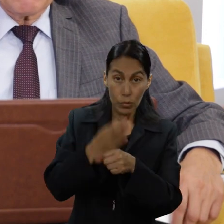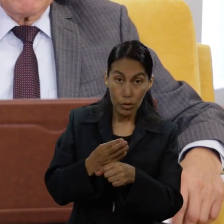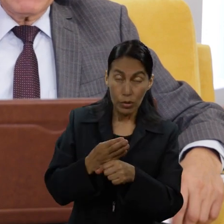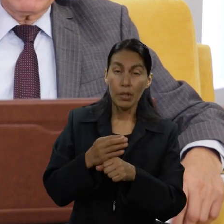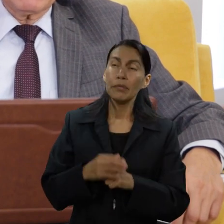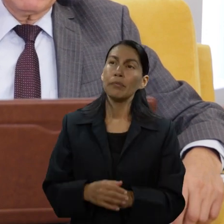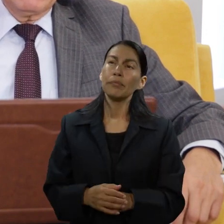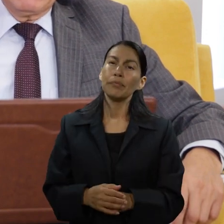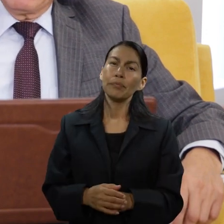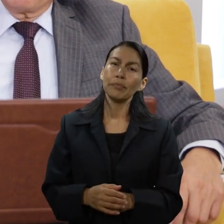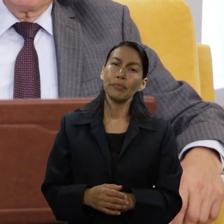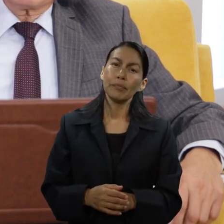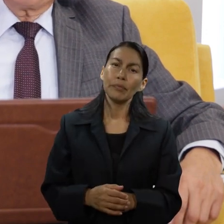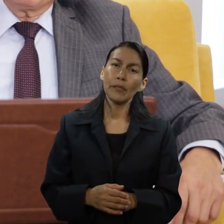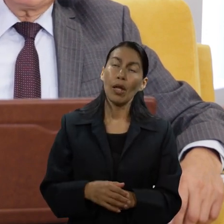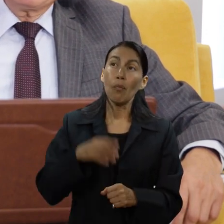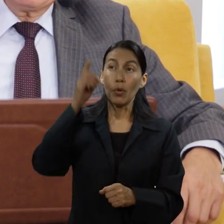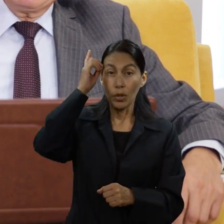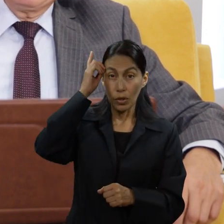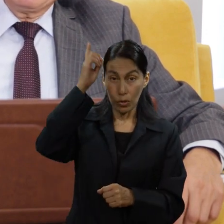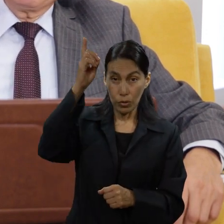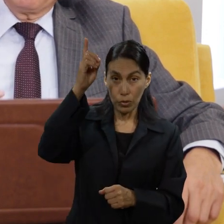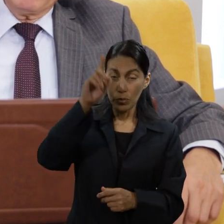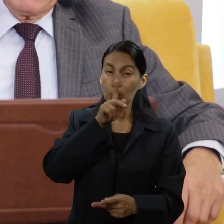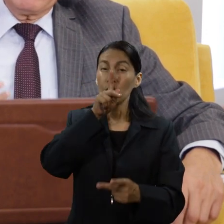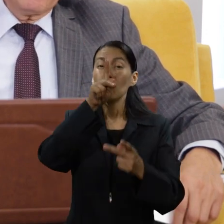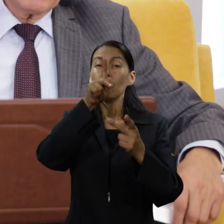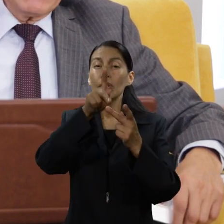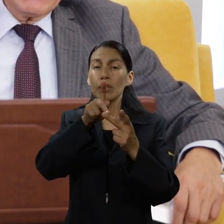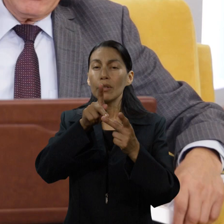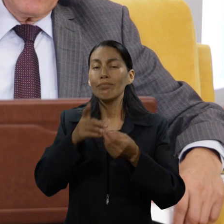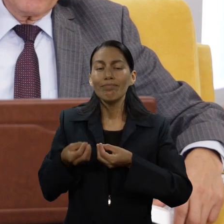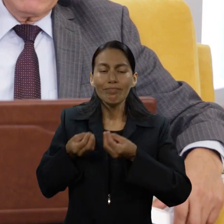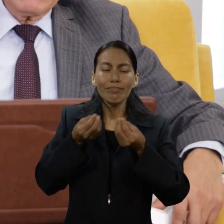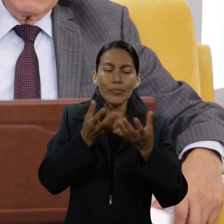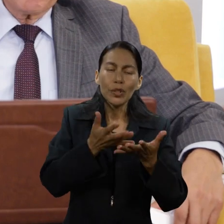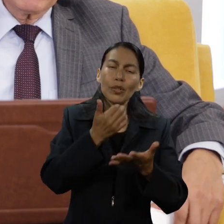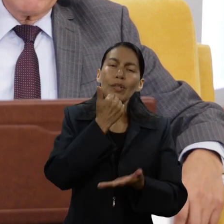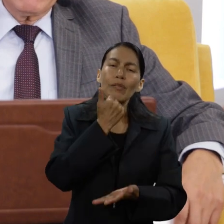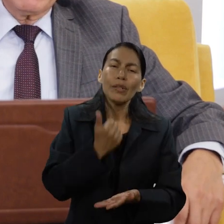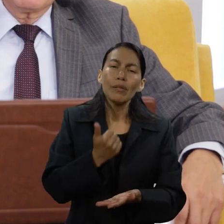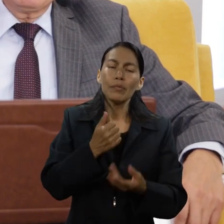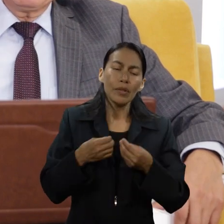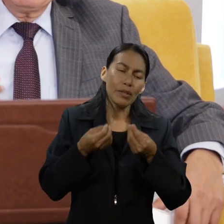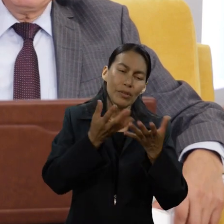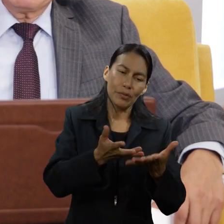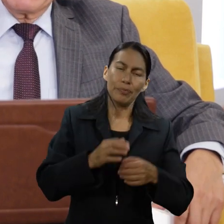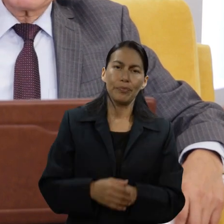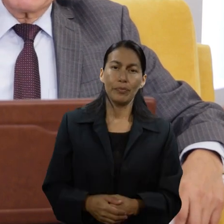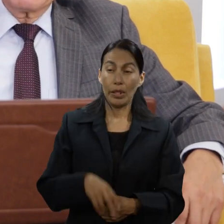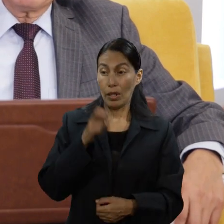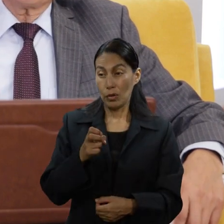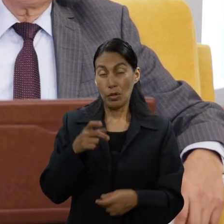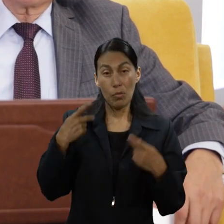responsabilidad justamente en el don que Dios le ha dado. ¿Y cuál es la responsabilidad? Interceder por